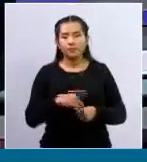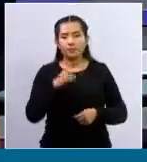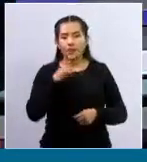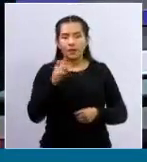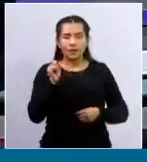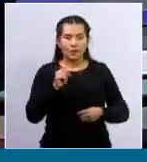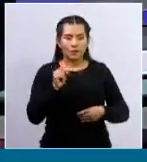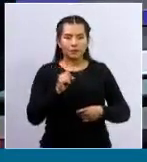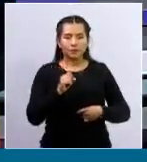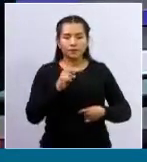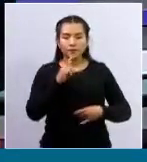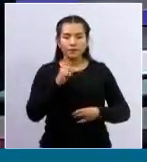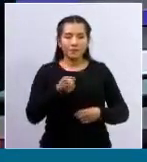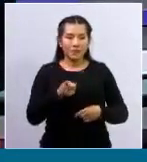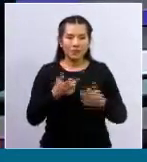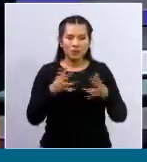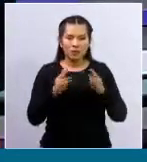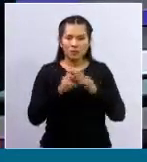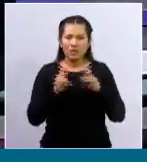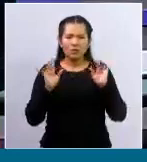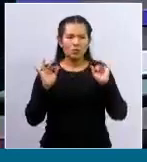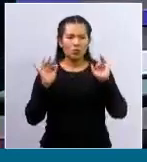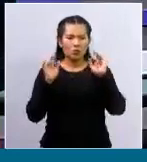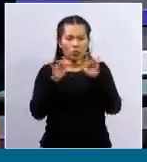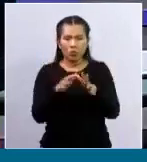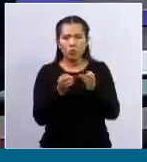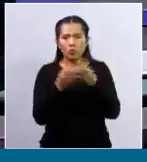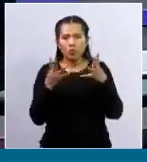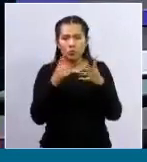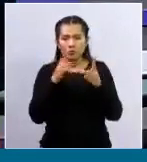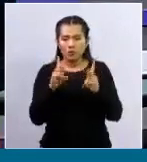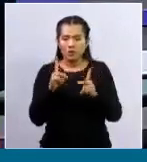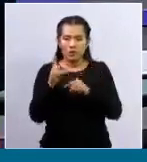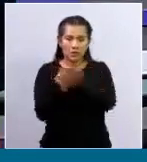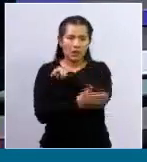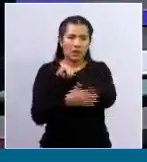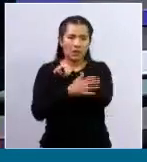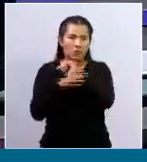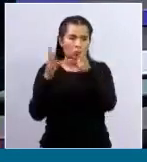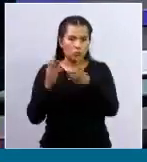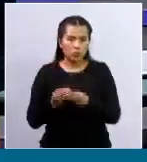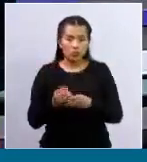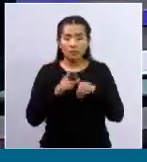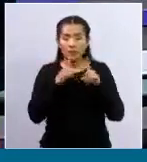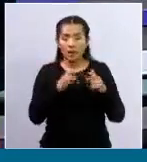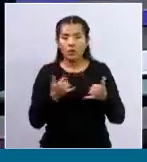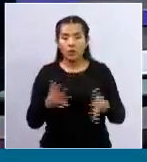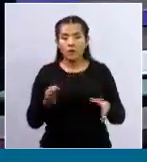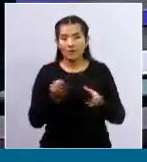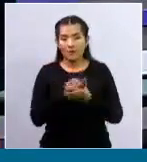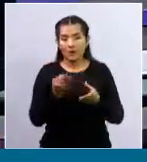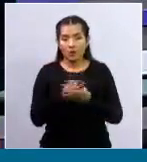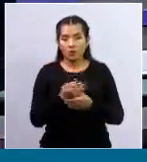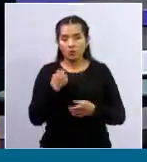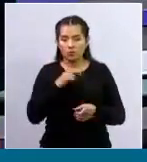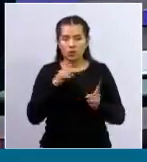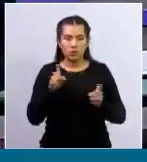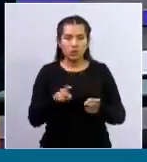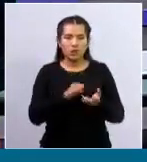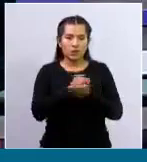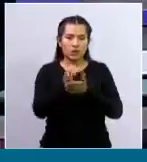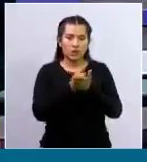Bueno, con esta migración, la facturación, como decíamos, ahora es electrónica.